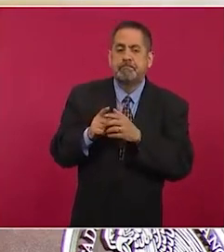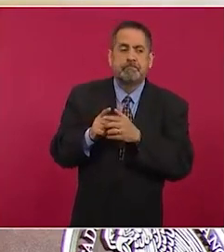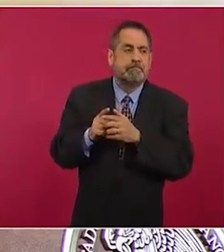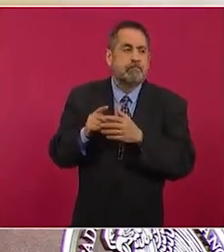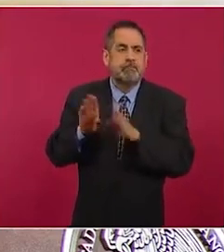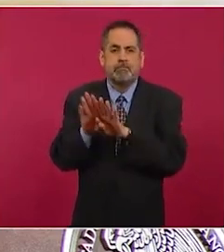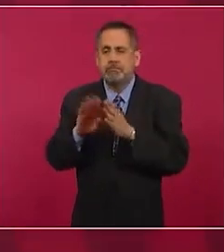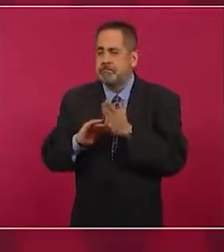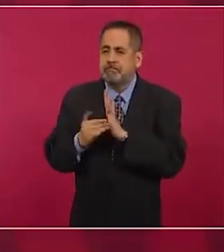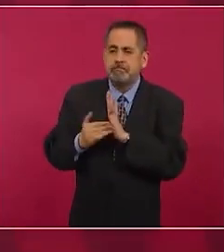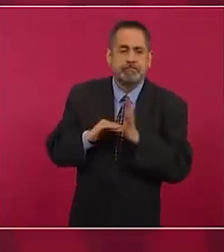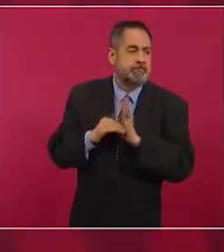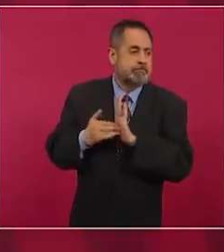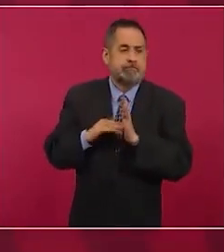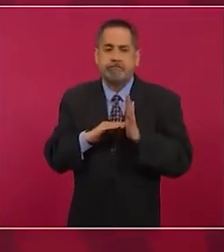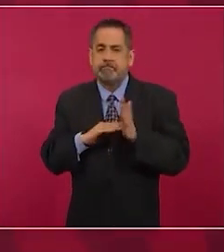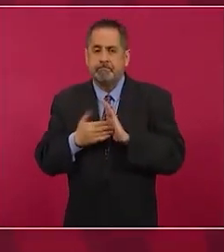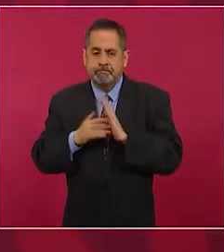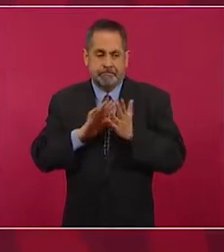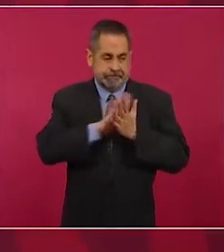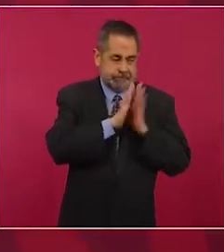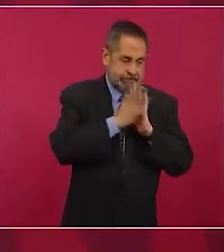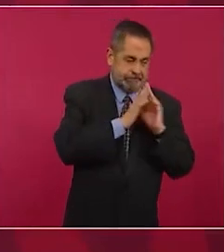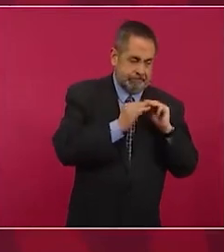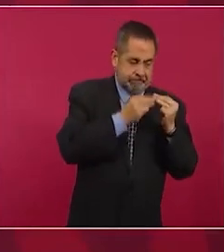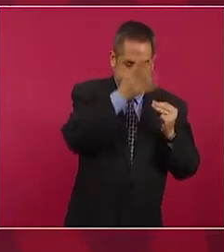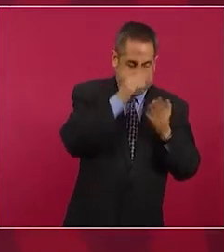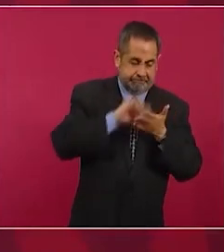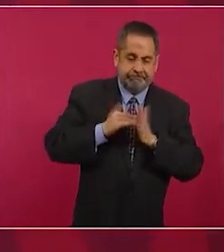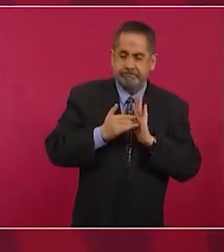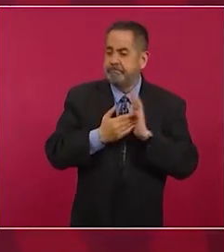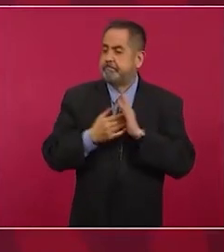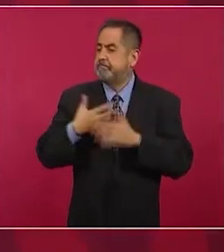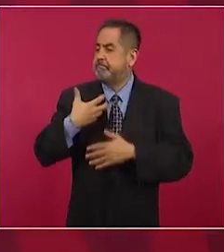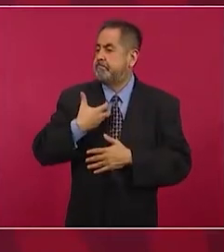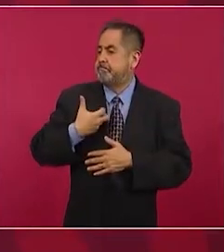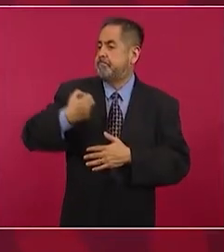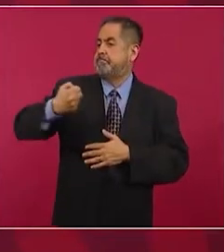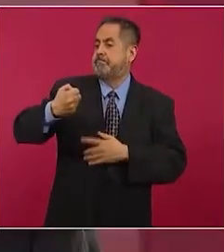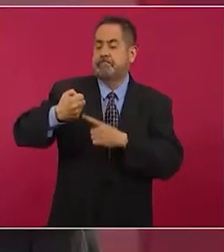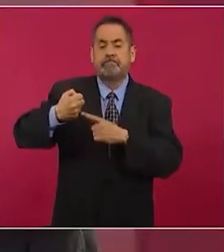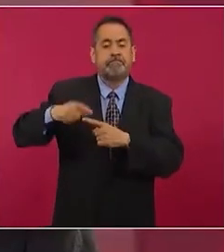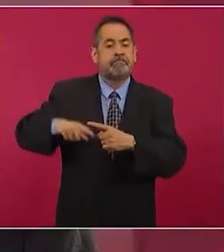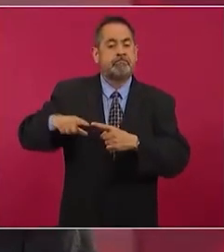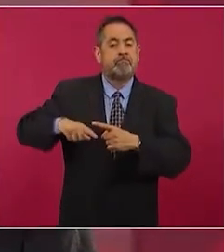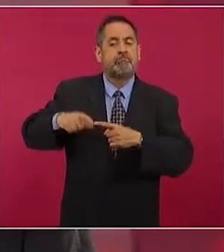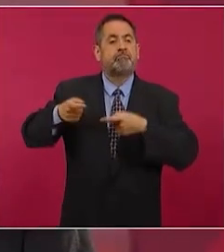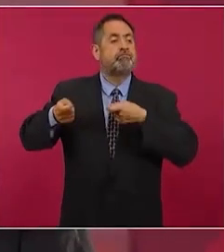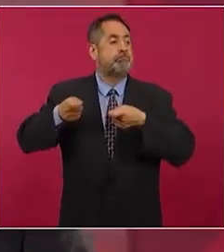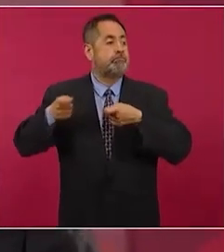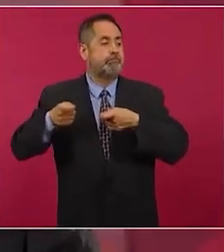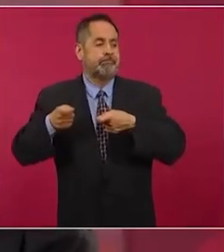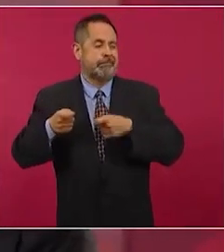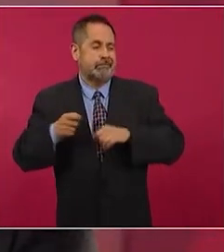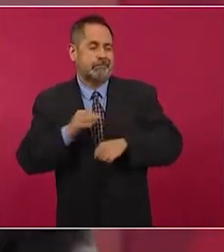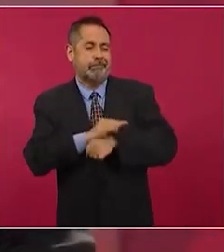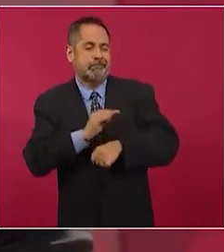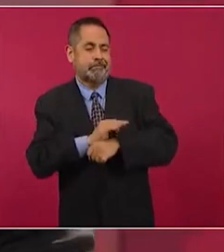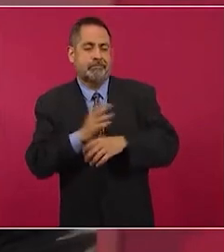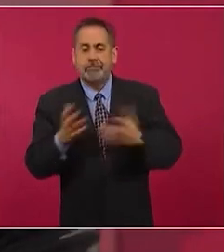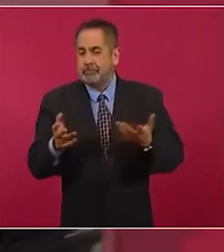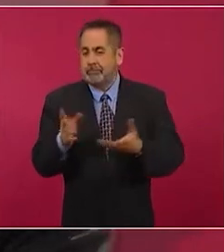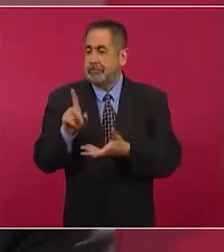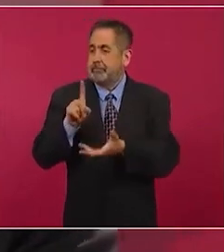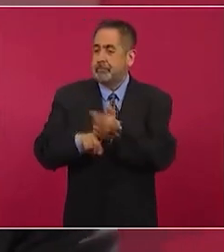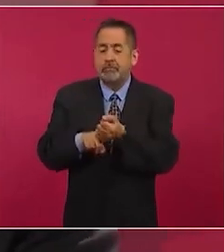los delincuentes y cómo se alimentó y